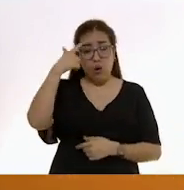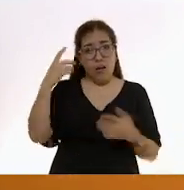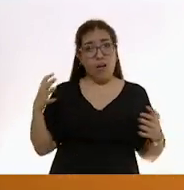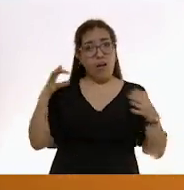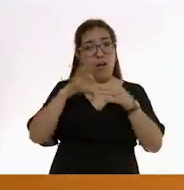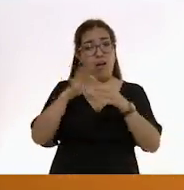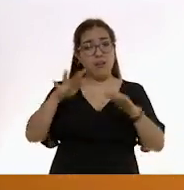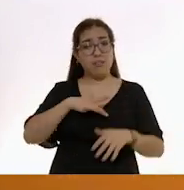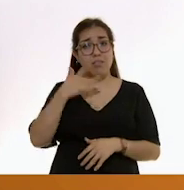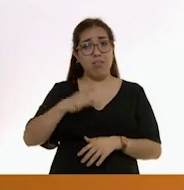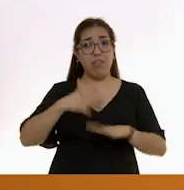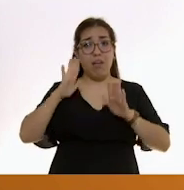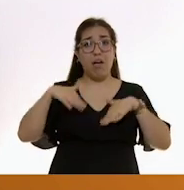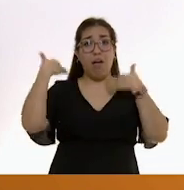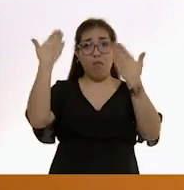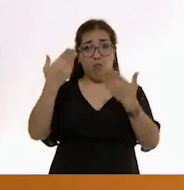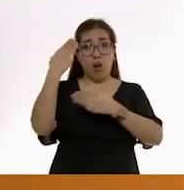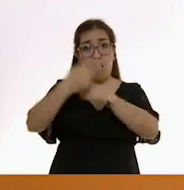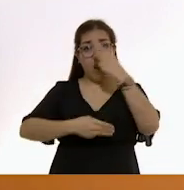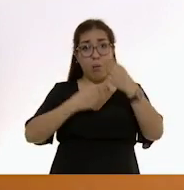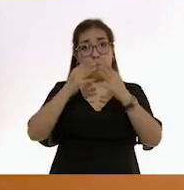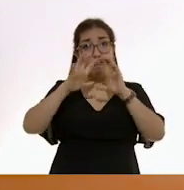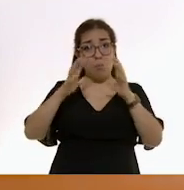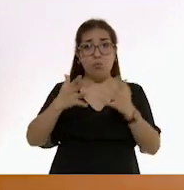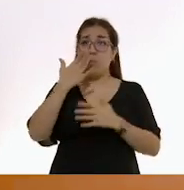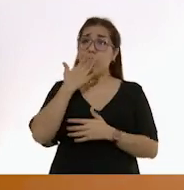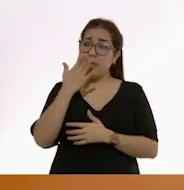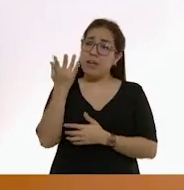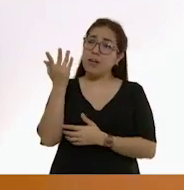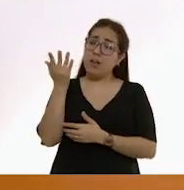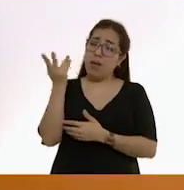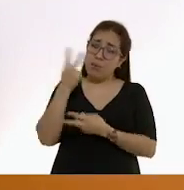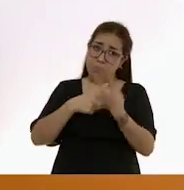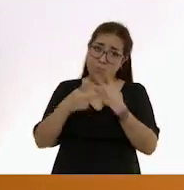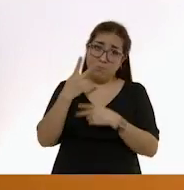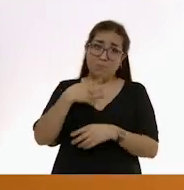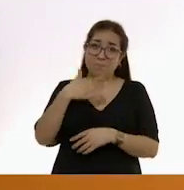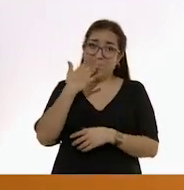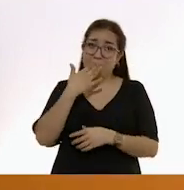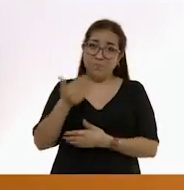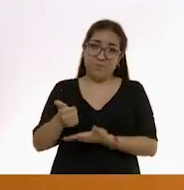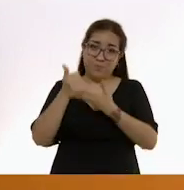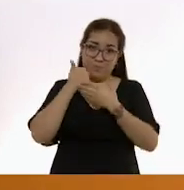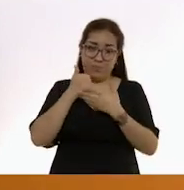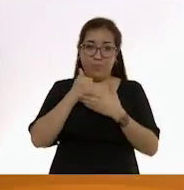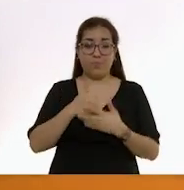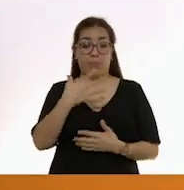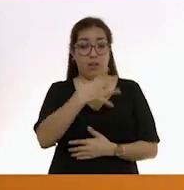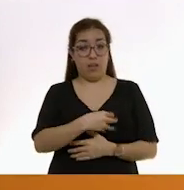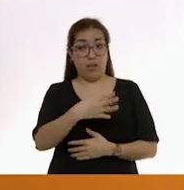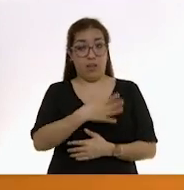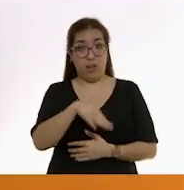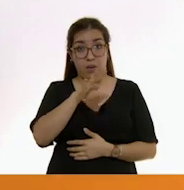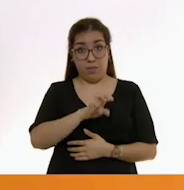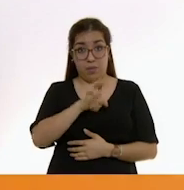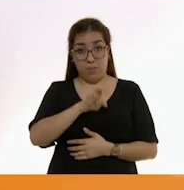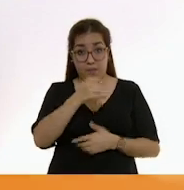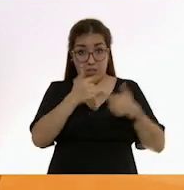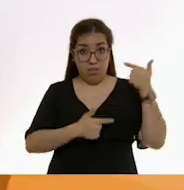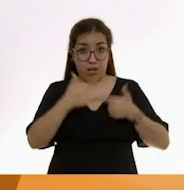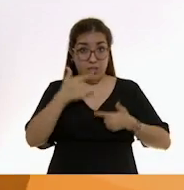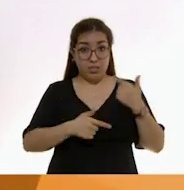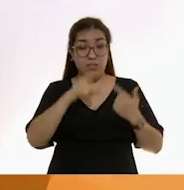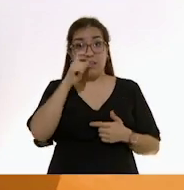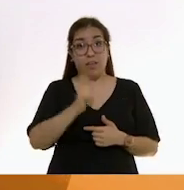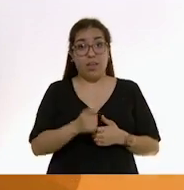de que el mundo externo es bueno y generoso. Amamantar a un bebé es un acto de amor increíble. Le provee de